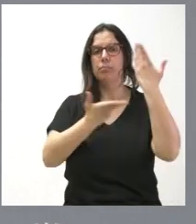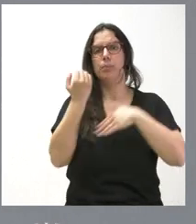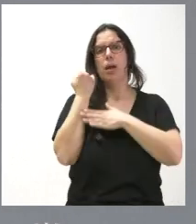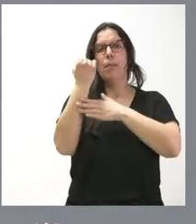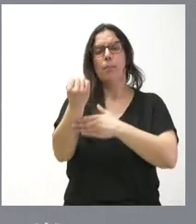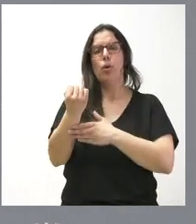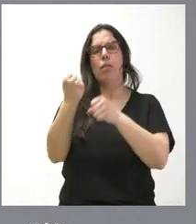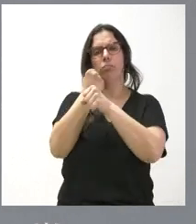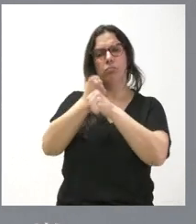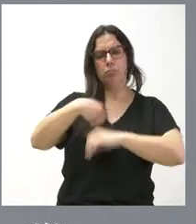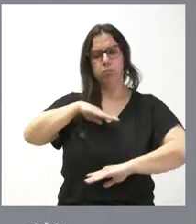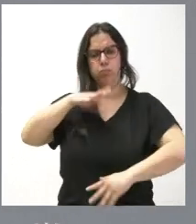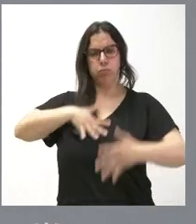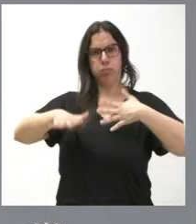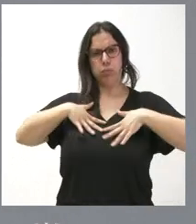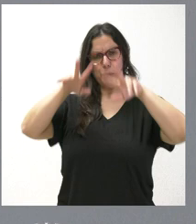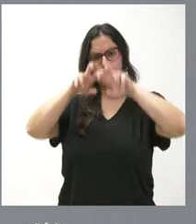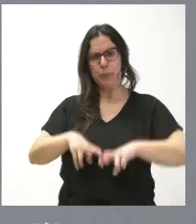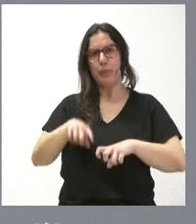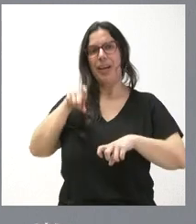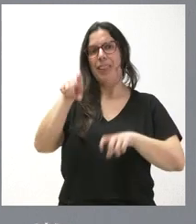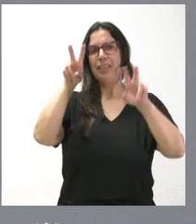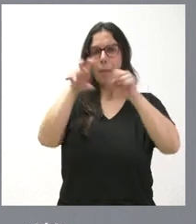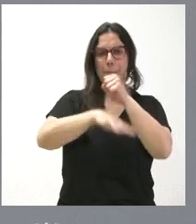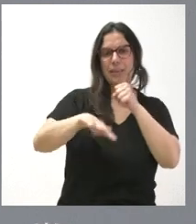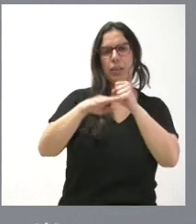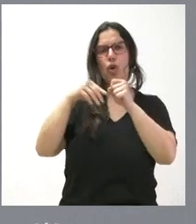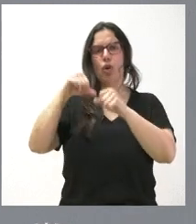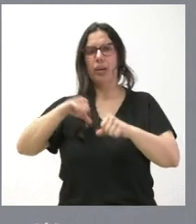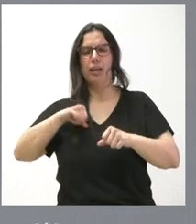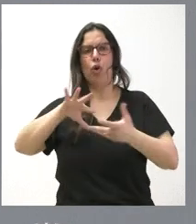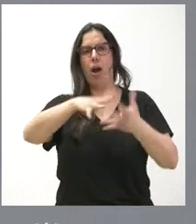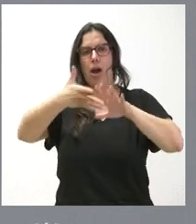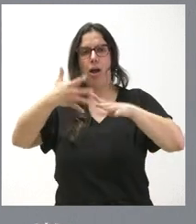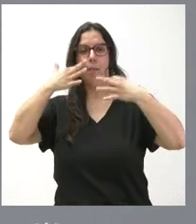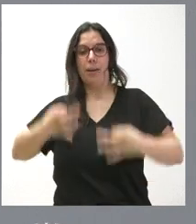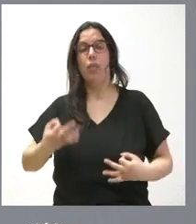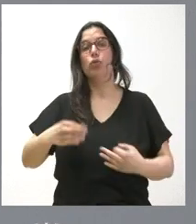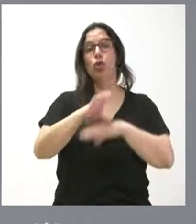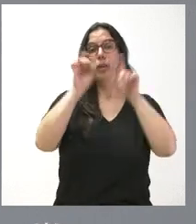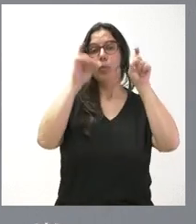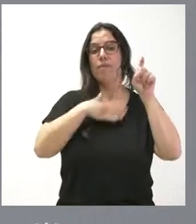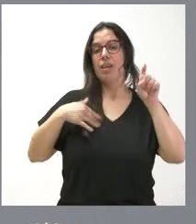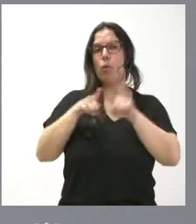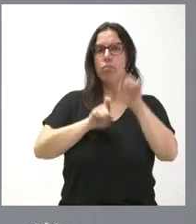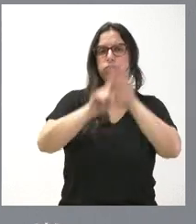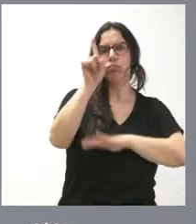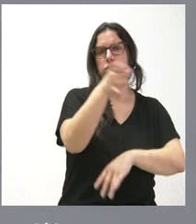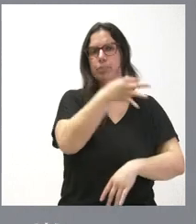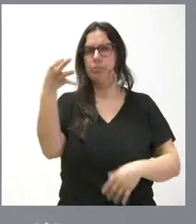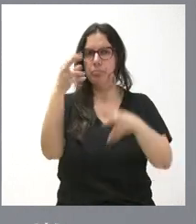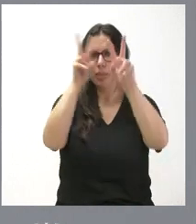excelencia sobre el cáncer a nivel básico, clínico y aplicado. La Consejería de Educación busca con esta aportación desarrollar la excelencia en la investigación,